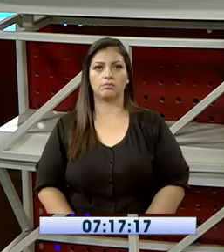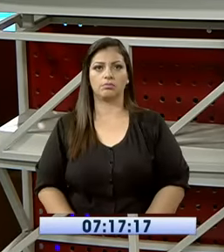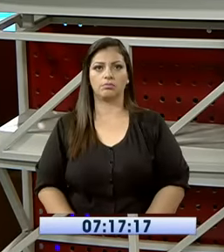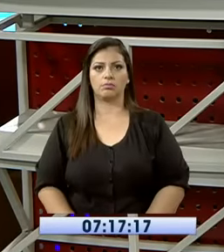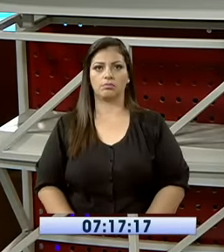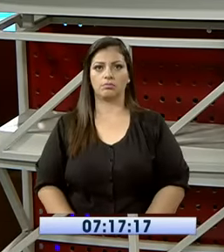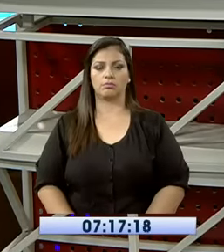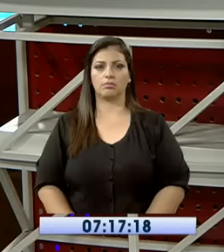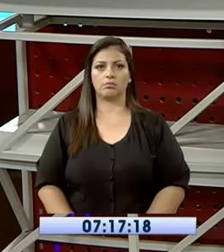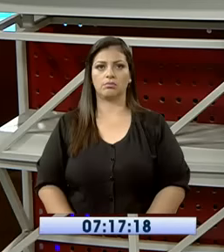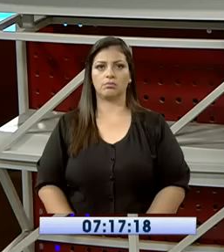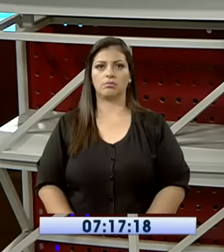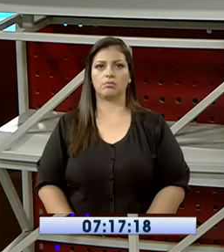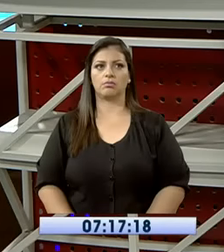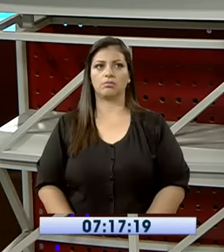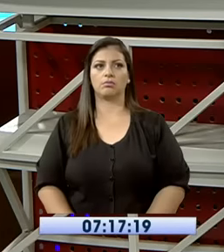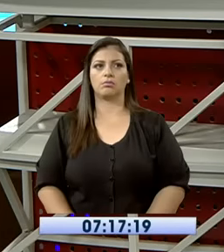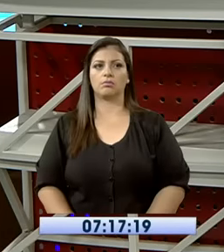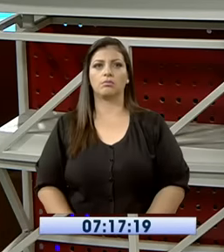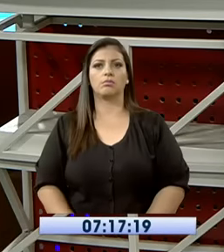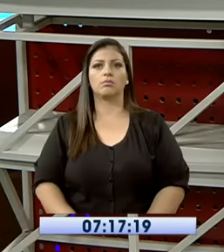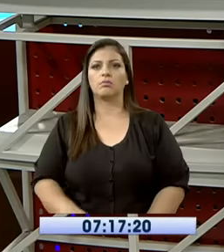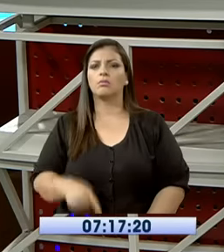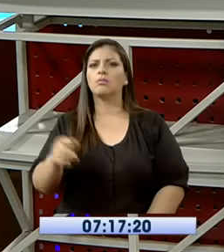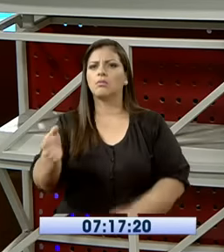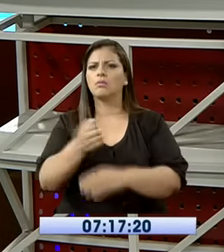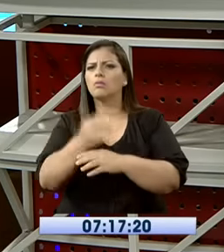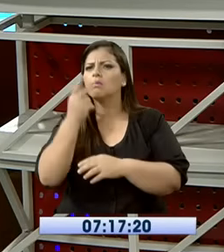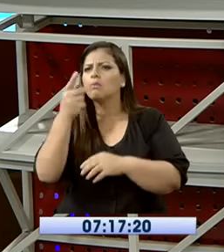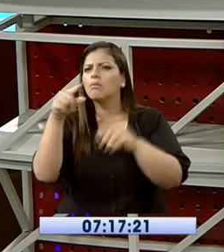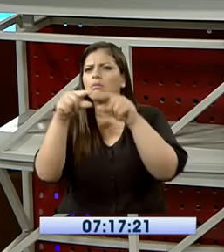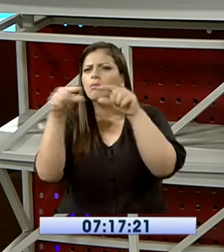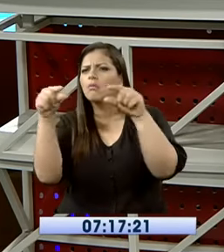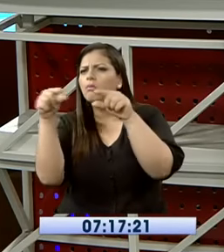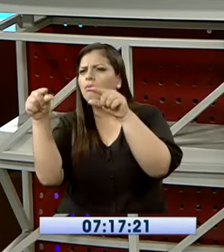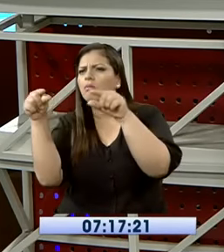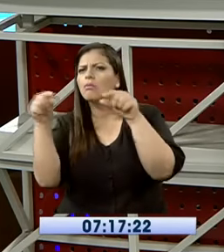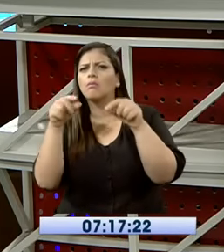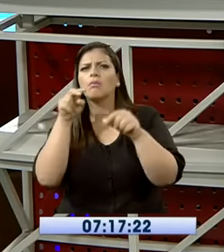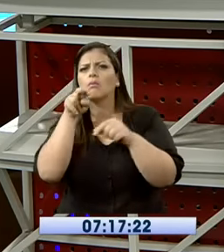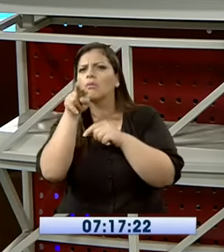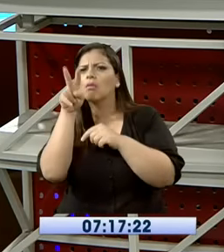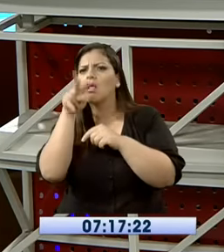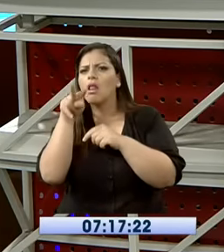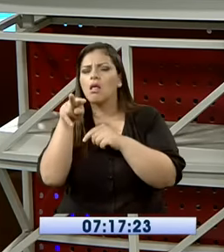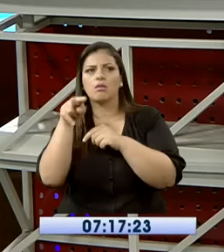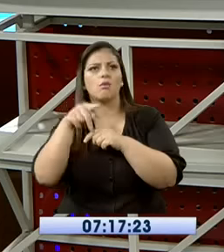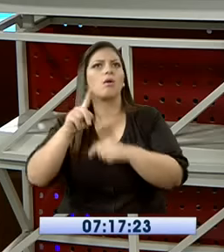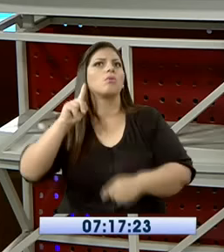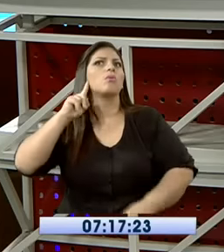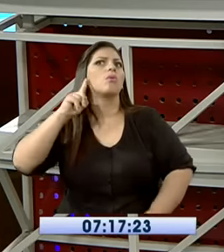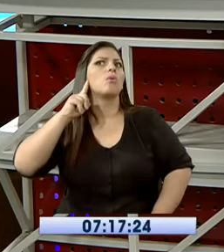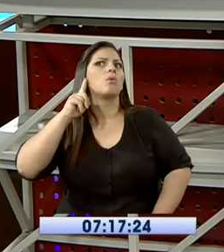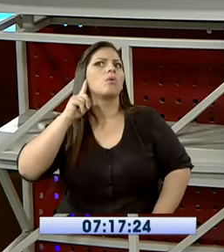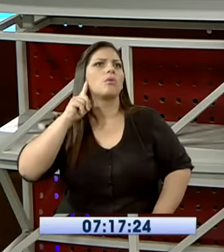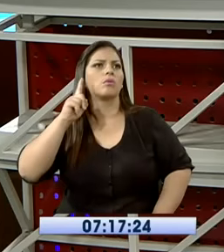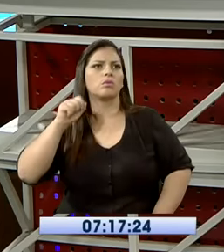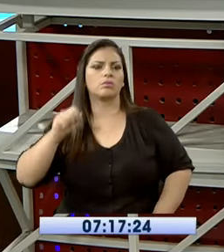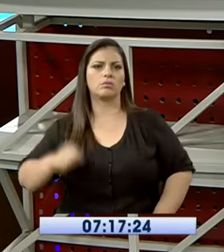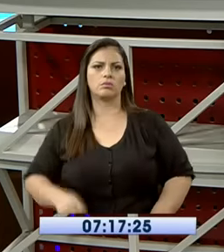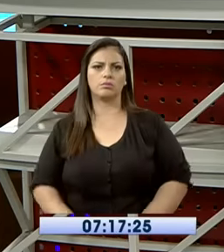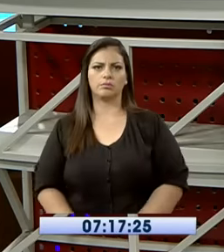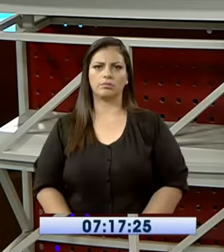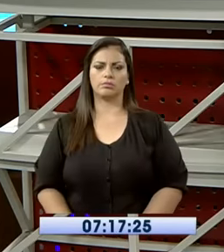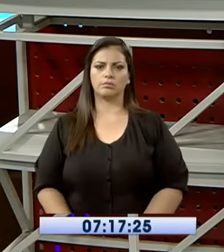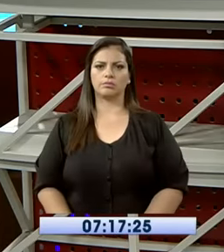mundo lee, mi querido productor. Hay gente que está escuchando y haciendo sus cosas. Entonces, la comunicación es verbal y auditiva y visual.